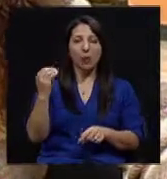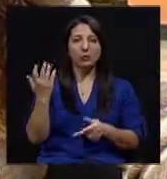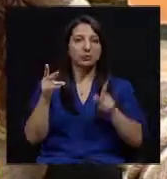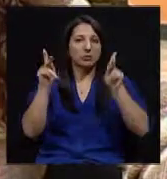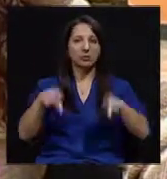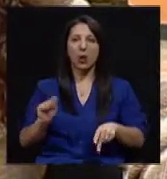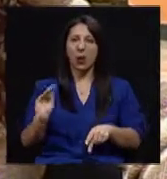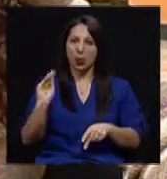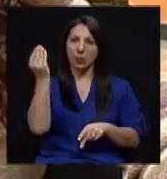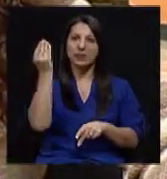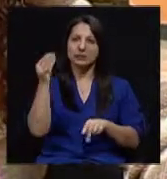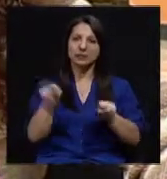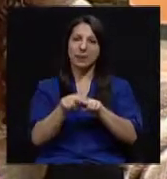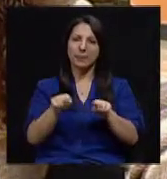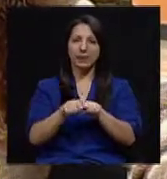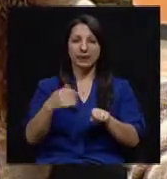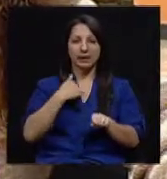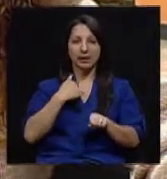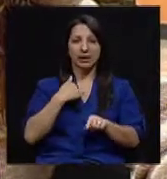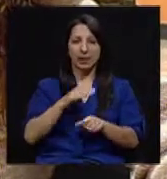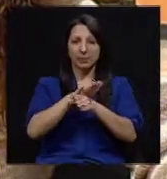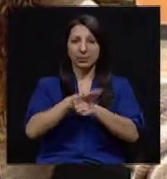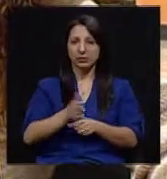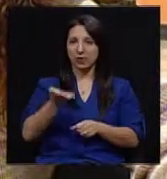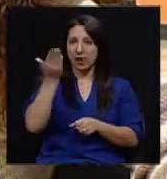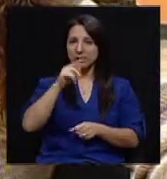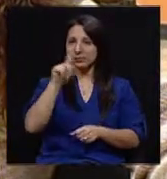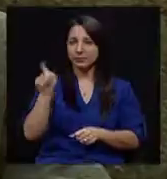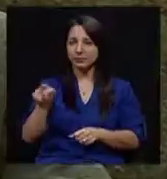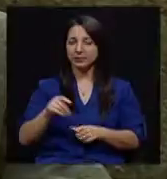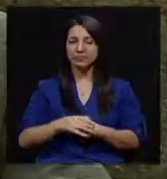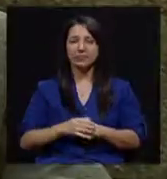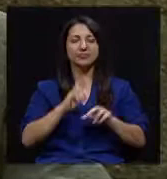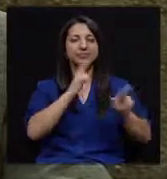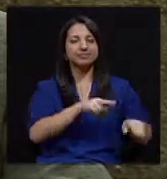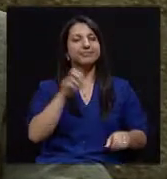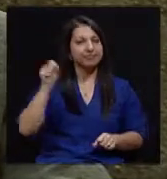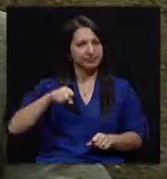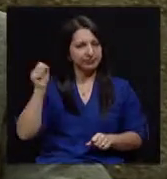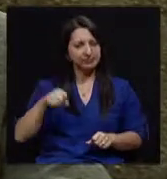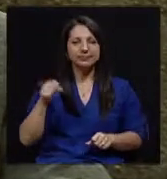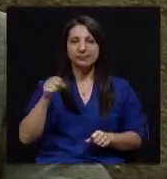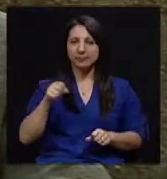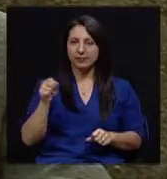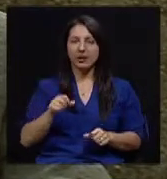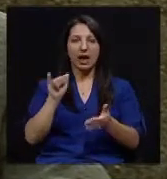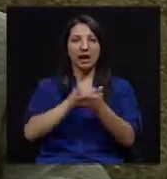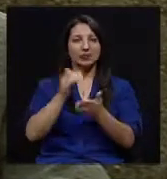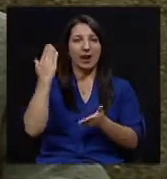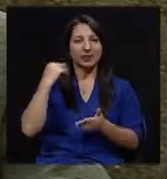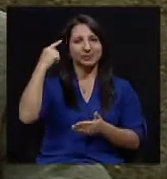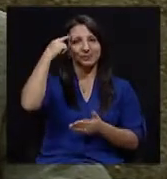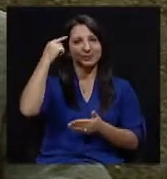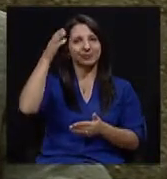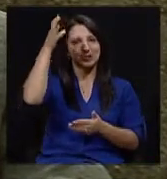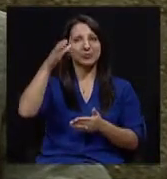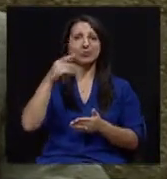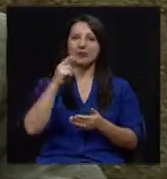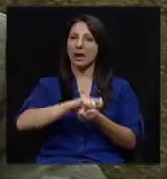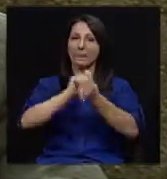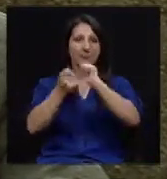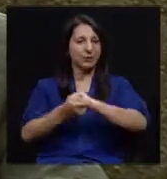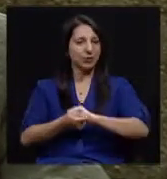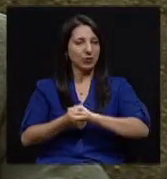en personas jóvenes tengan presión un poco alta, doctor? Totalmente. Eso era un concepto que ha cambiado mucho.